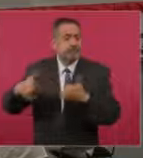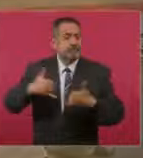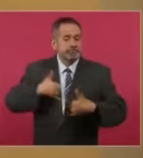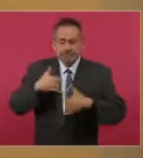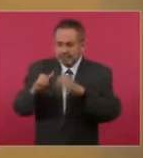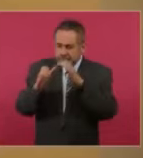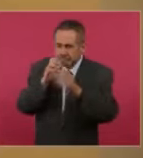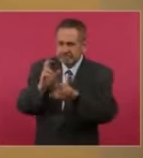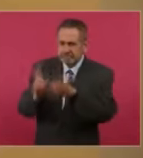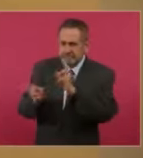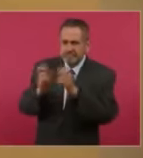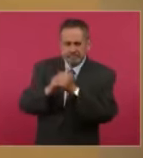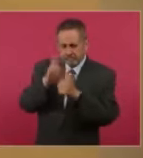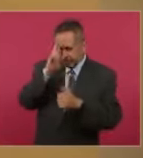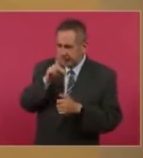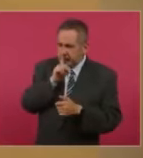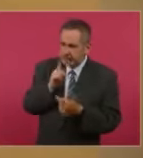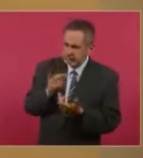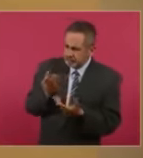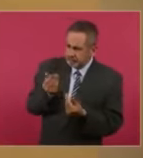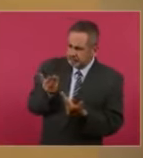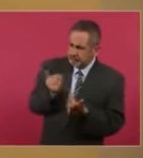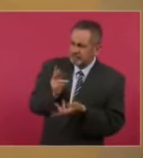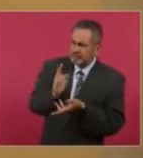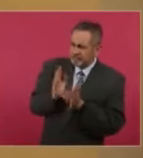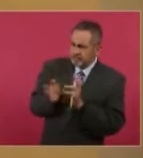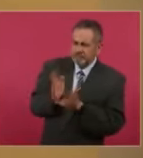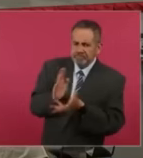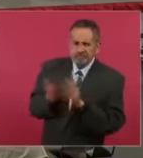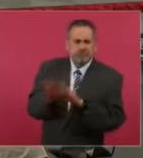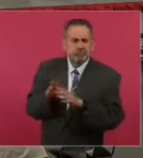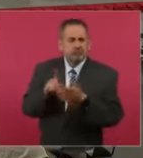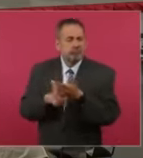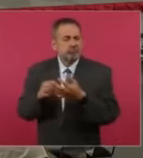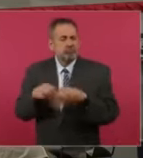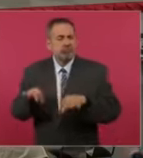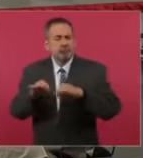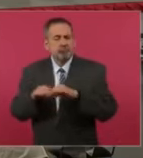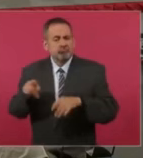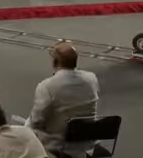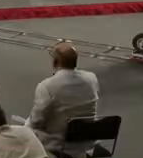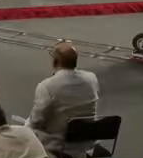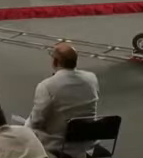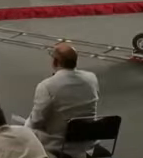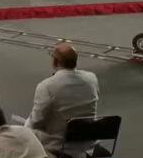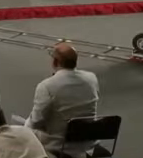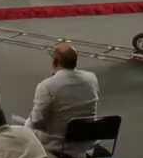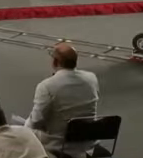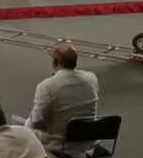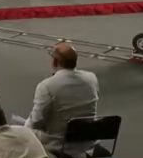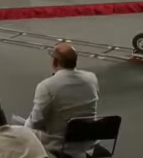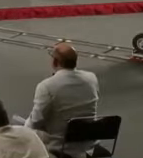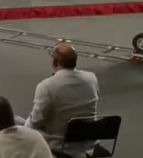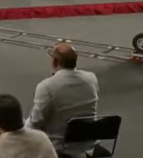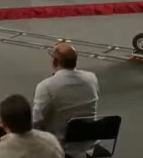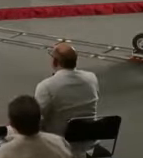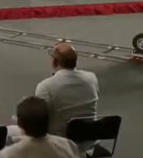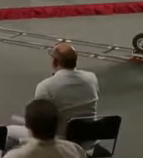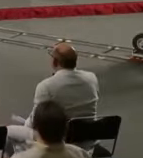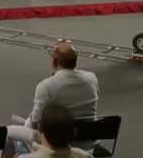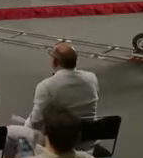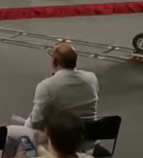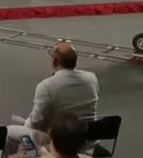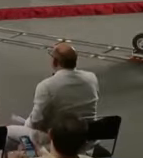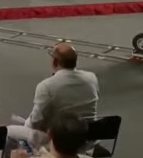debe ser una comunicación respetuosa, incluyente, abierta, desprejuiciada. Padres y madres, tenemos que hacer un esfuerzo